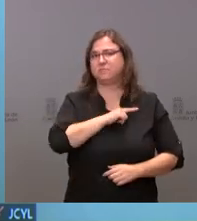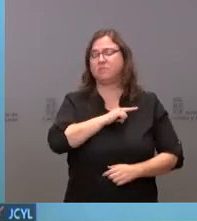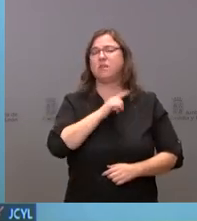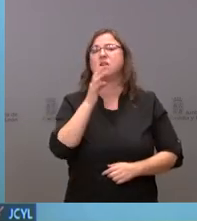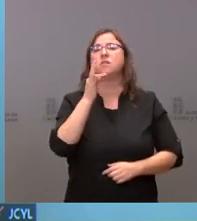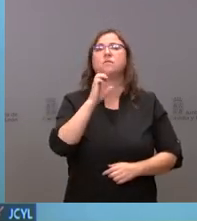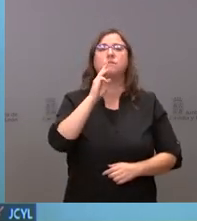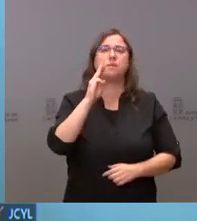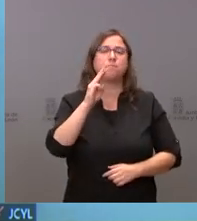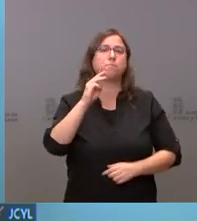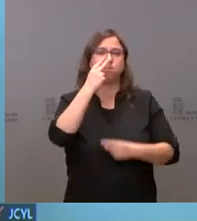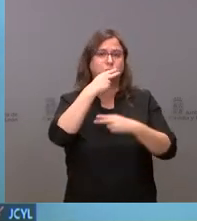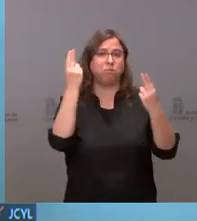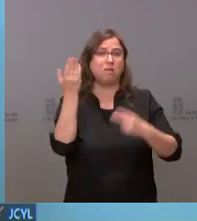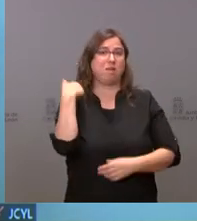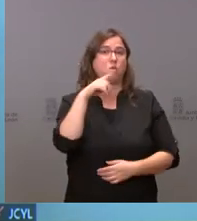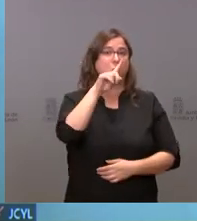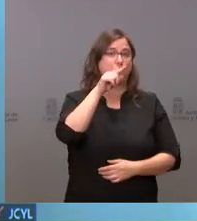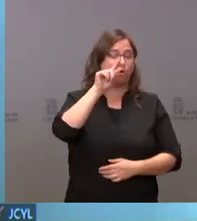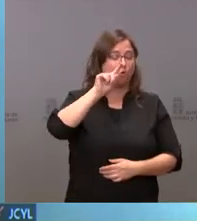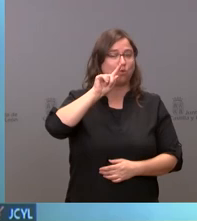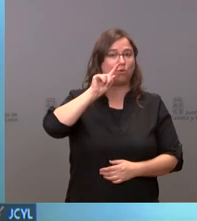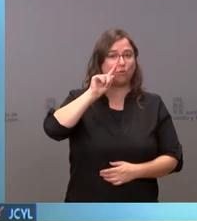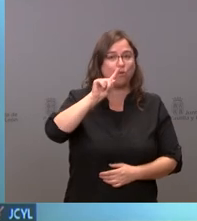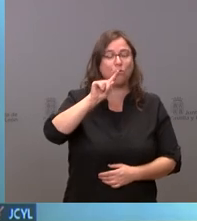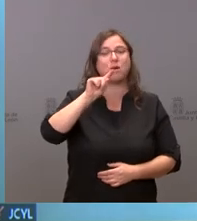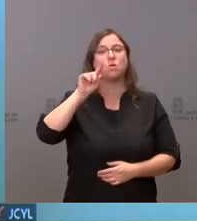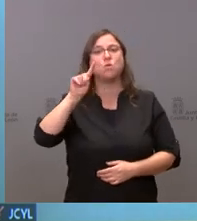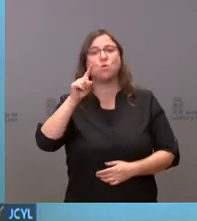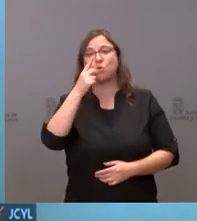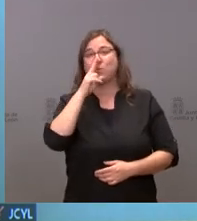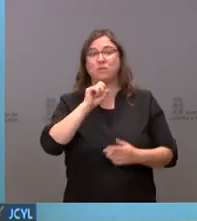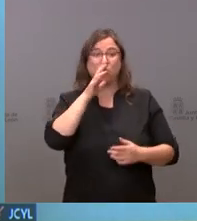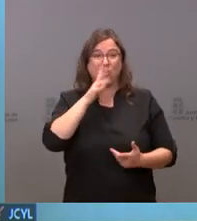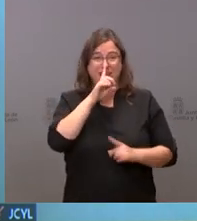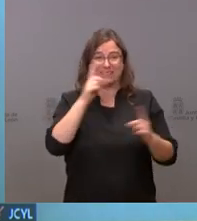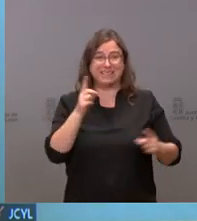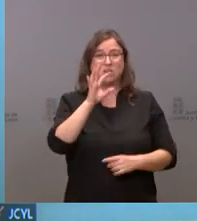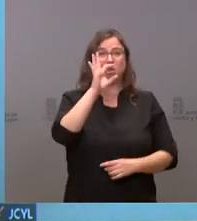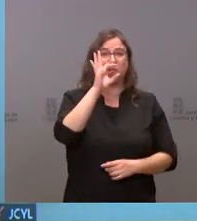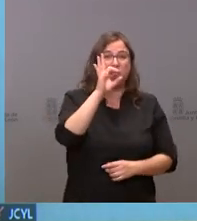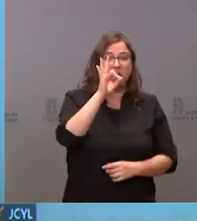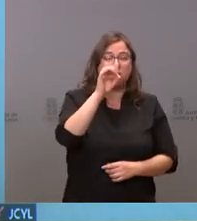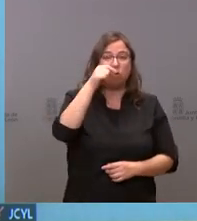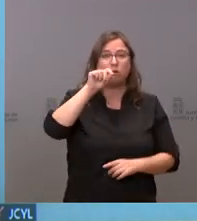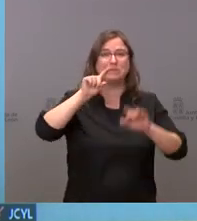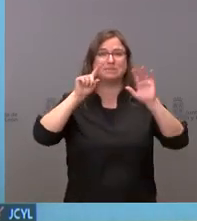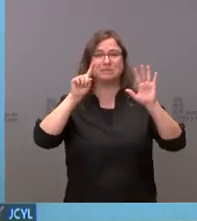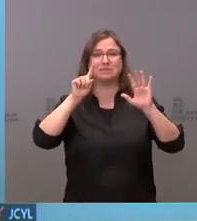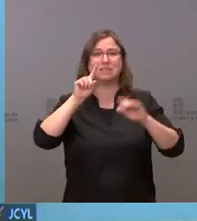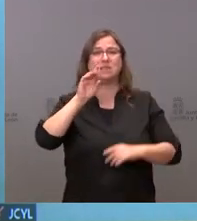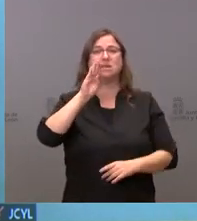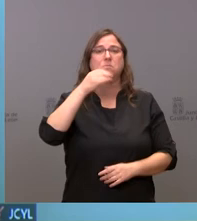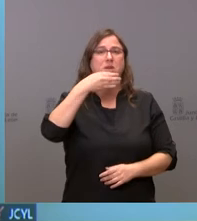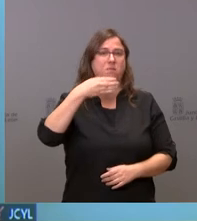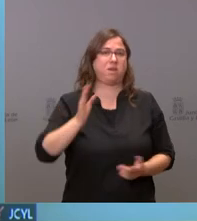que pasa del 1,1% del PIB del año 21 al 0,6% del año 22 es decir una reducción prácticamente